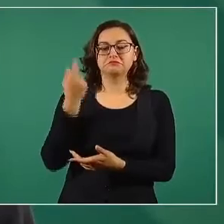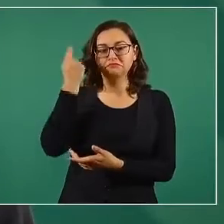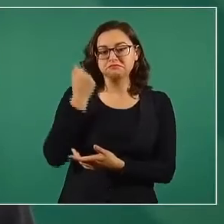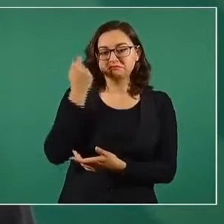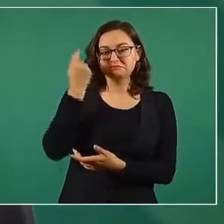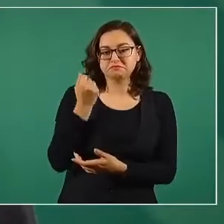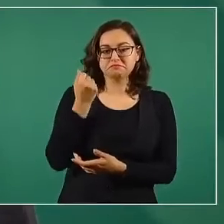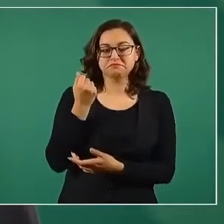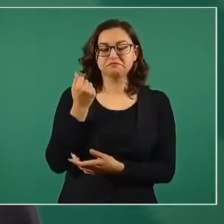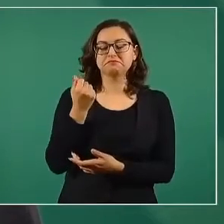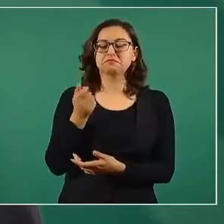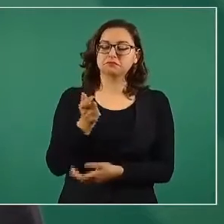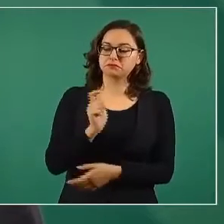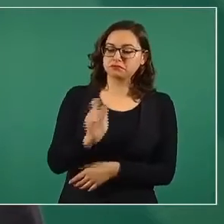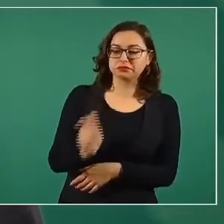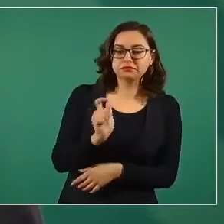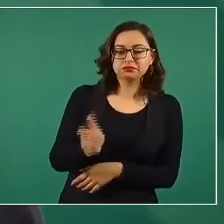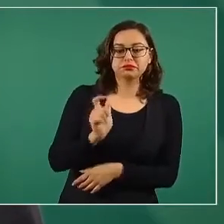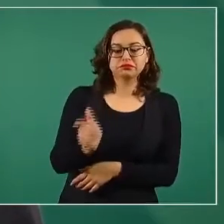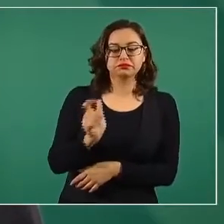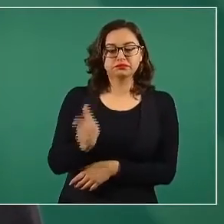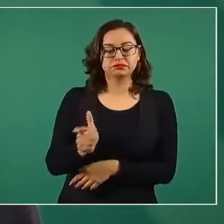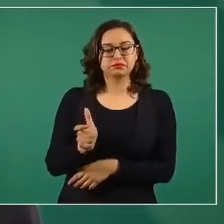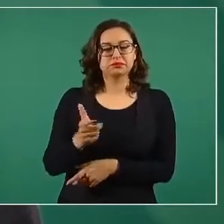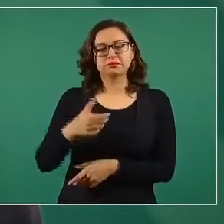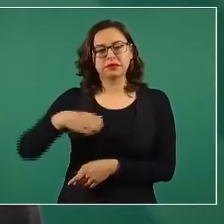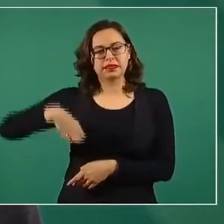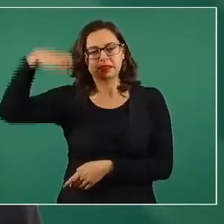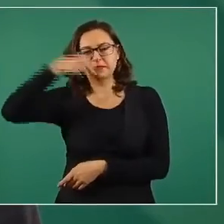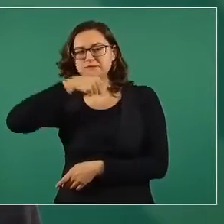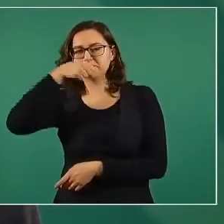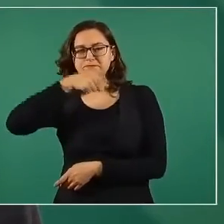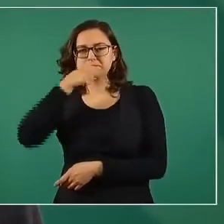igual que la de los adultos mayores.